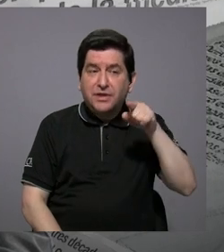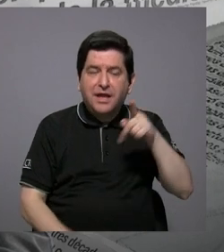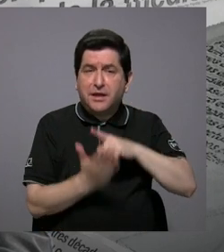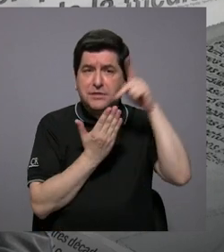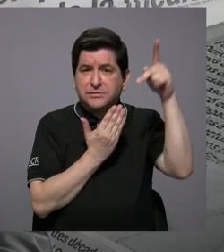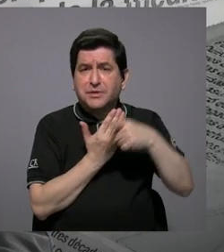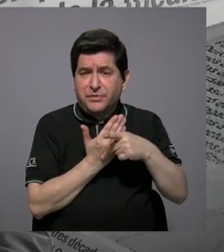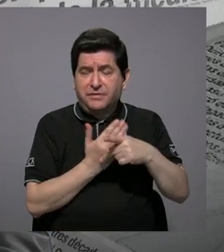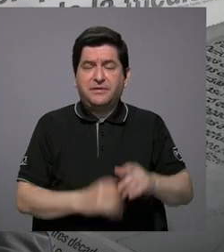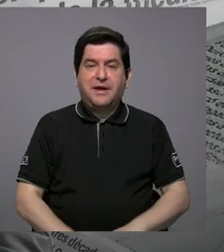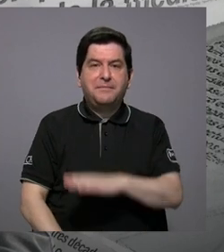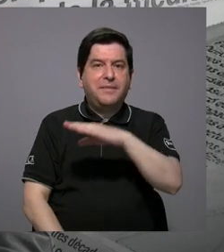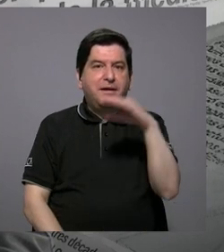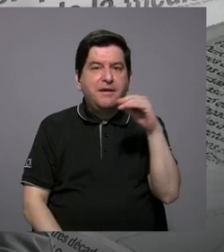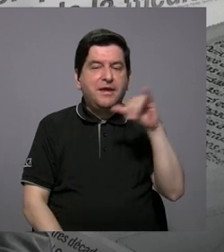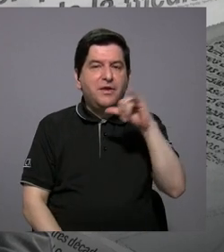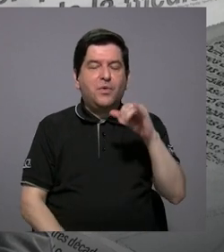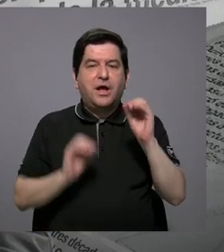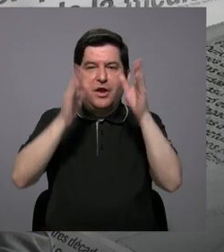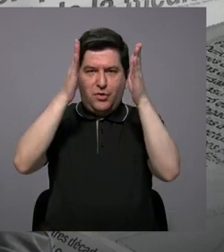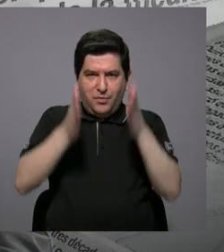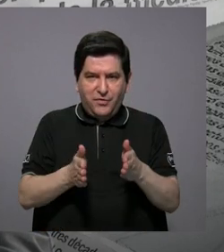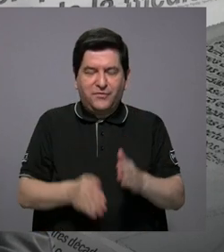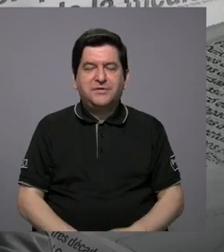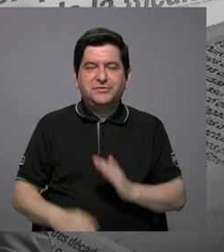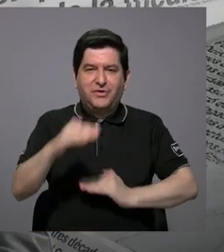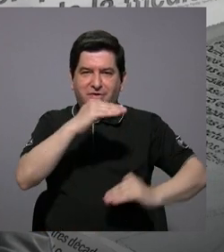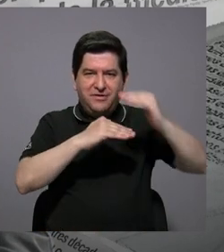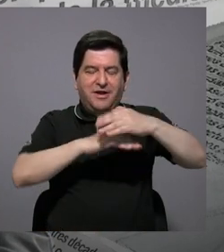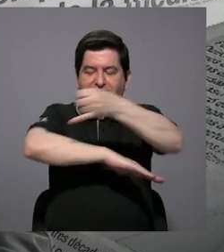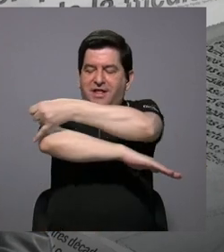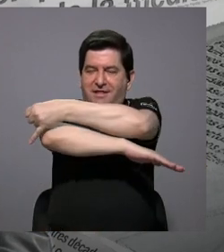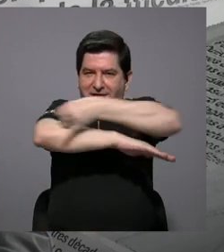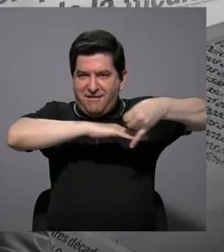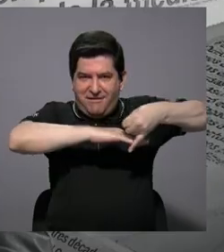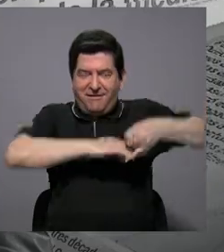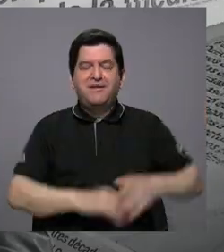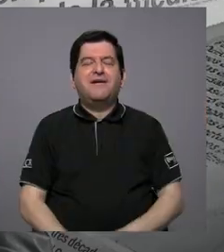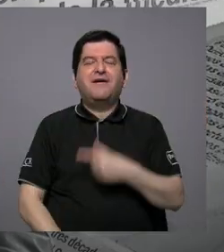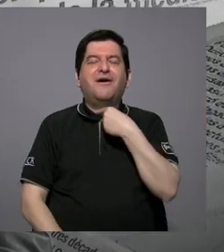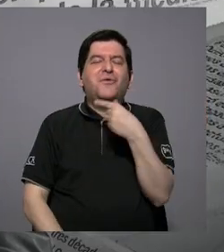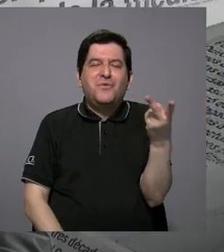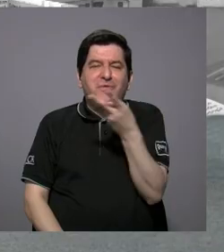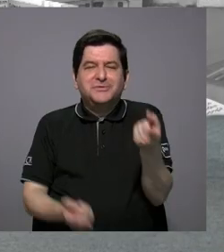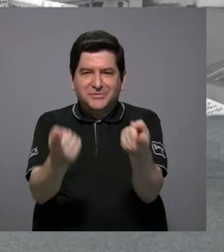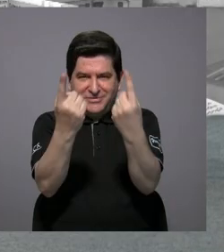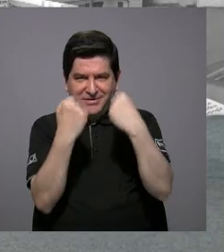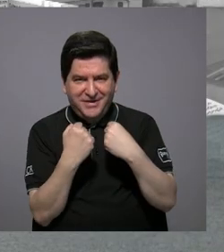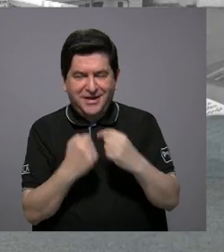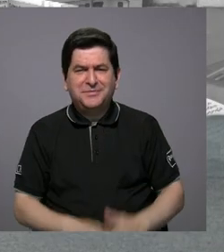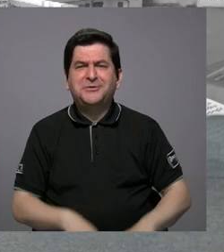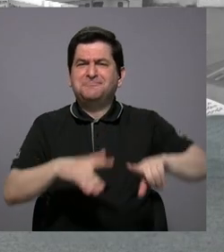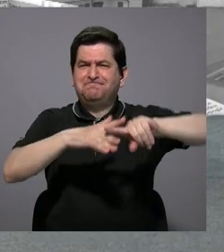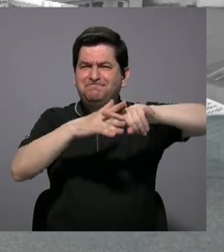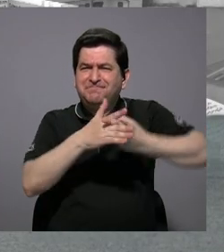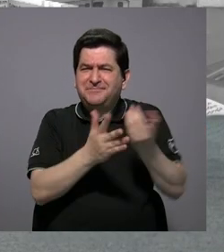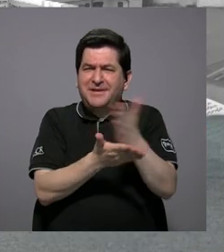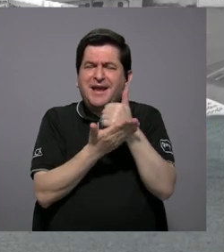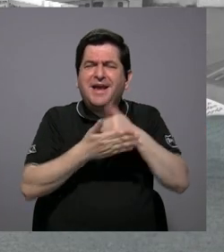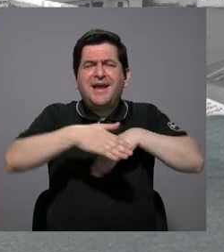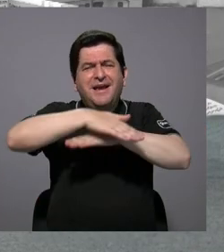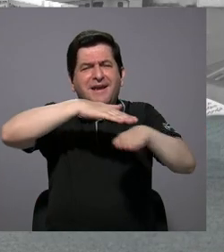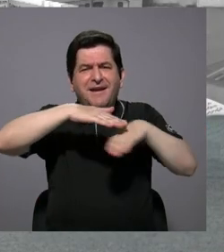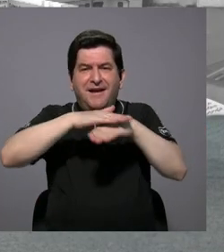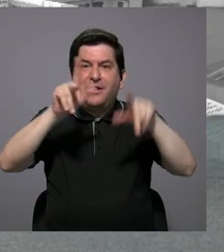programa, en PRODUS, y también es profesor en la Facultad de Ingeniería. Un gusto tenerlos. Y arranquemos con algo muy